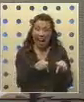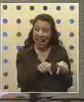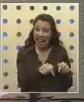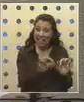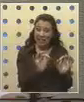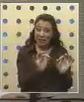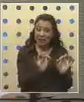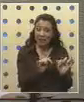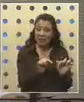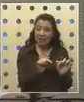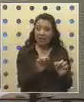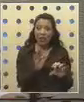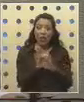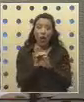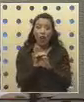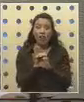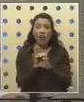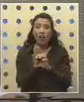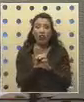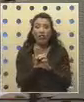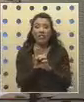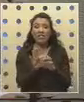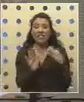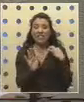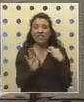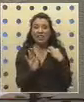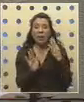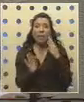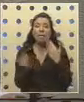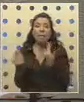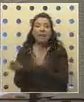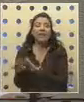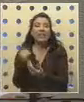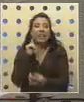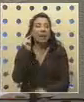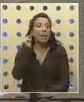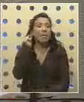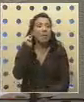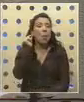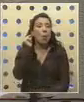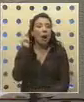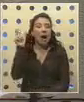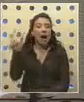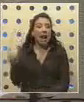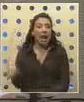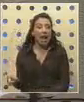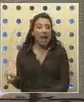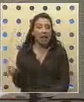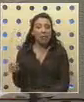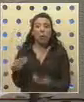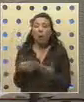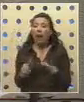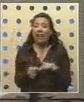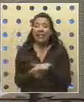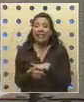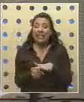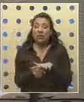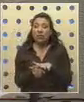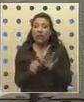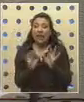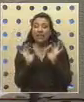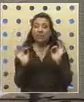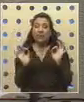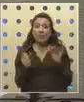particular, el Código Civil beneficiaba a las mujeres porque en cualquier situación y